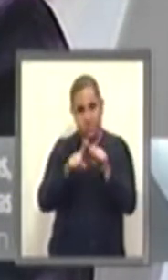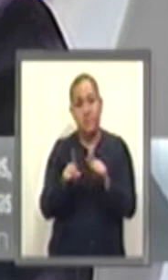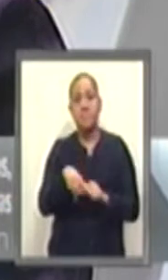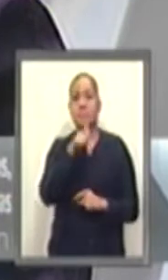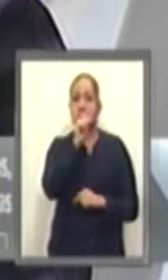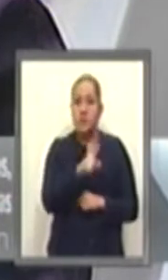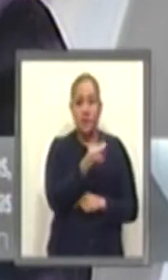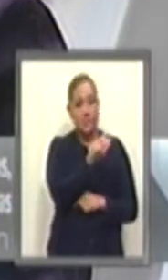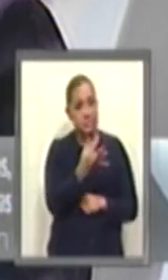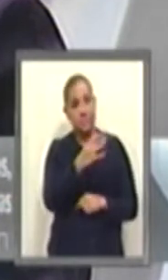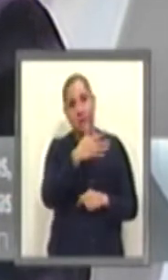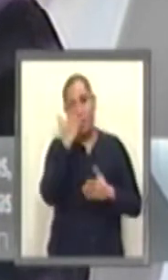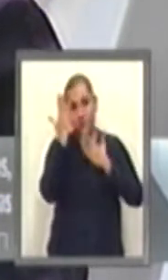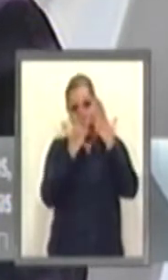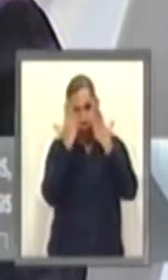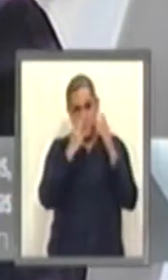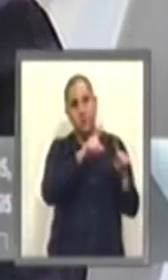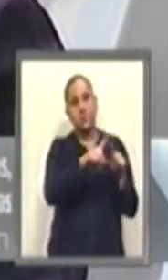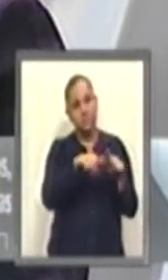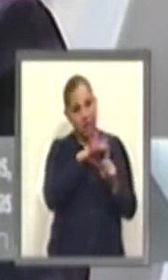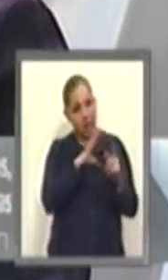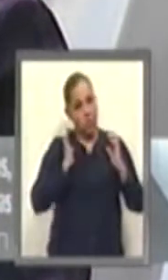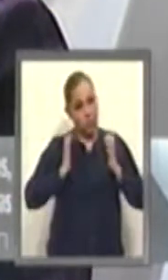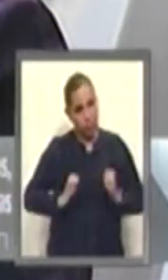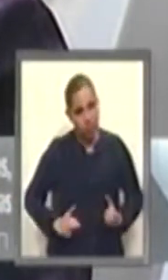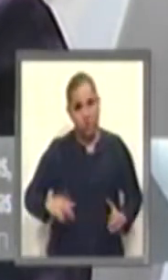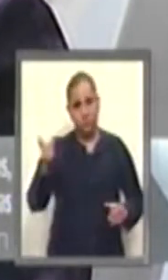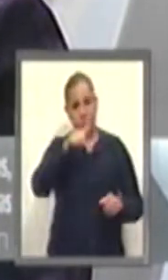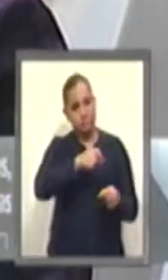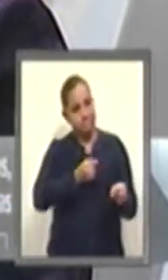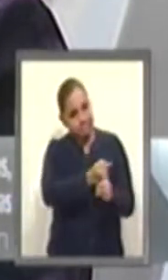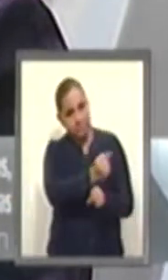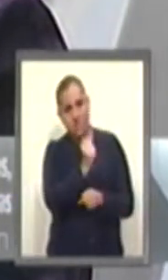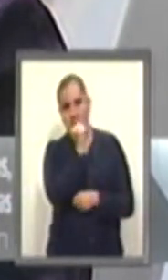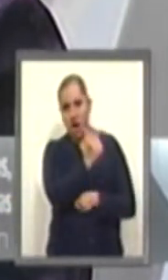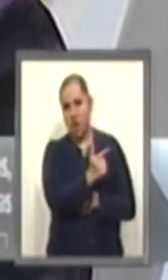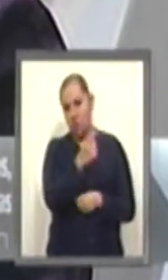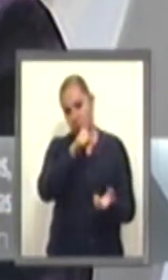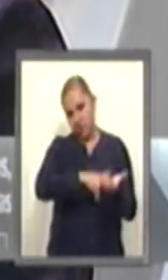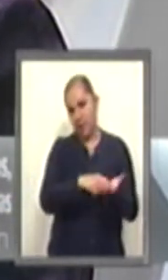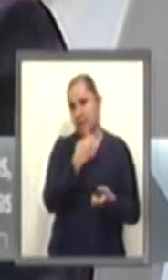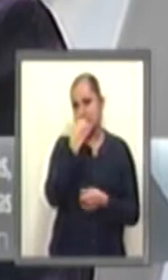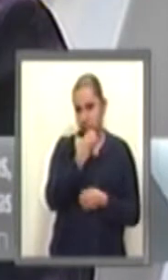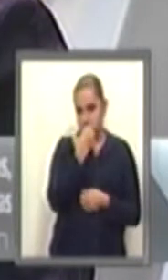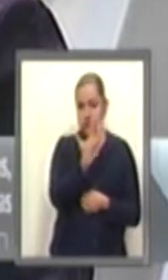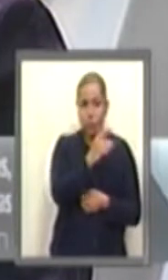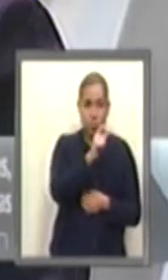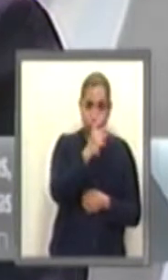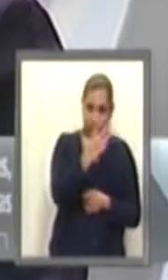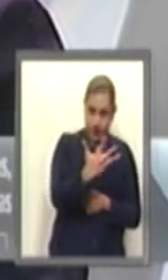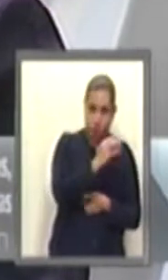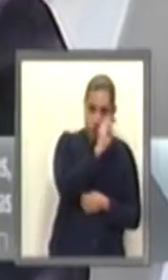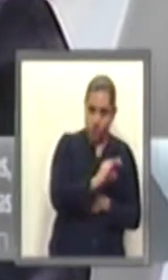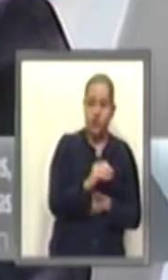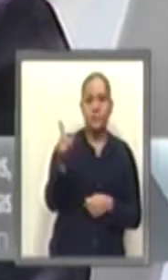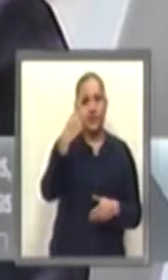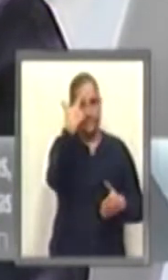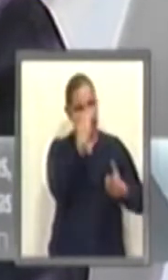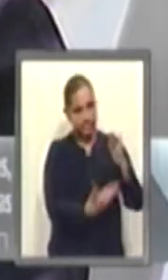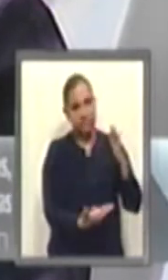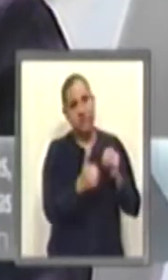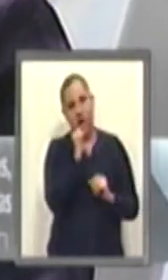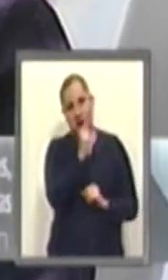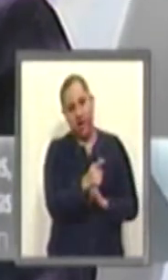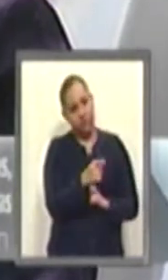han padecido algún tipo de agresión física en la escuela. Cinco punto cinco han sido víctimas de violencia sexual y